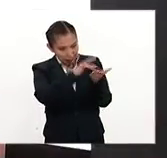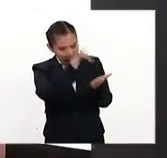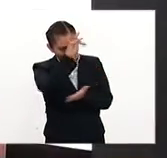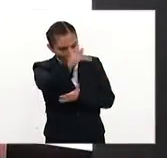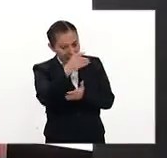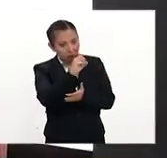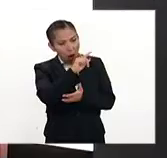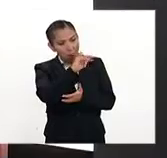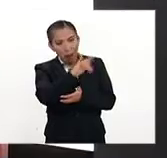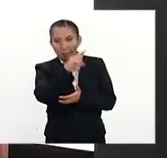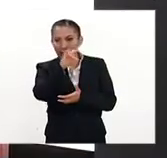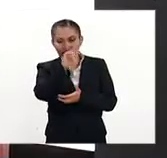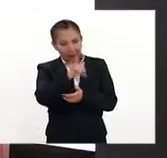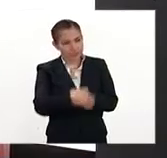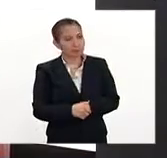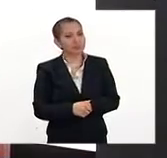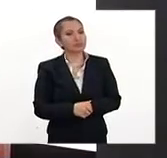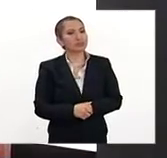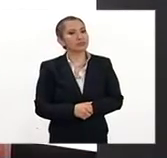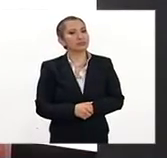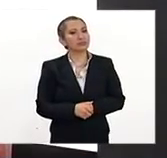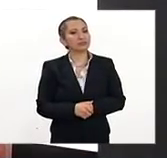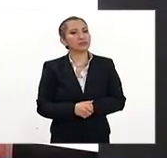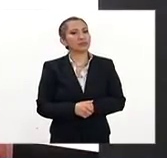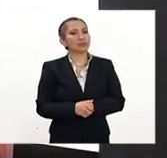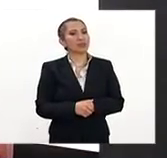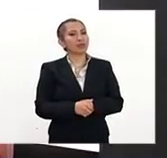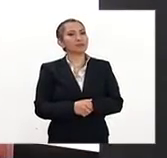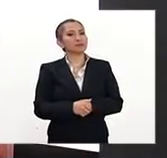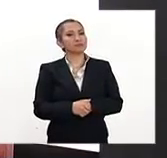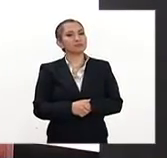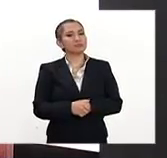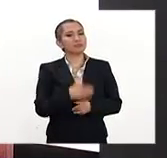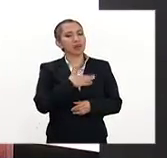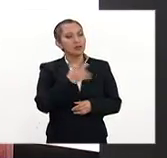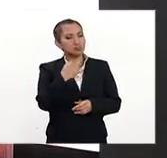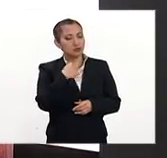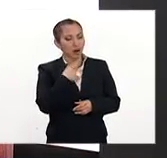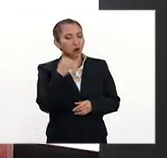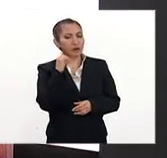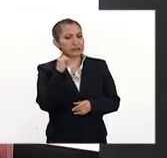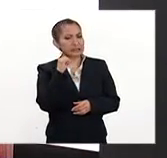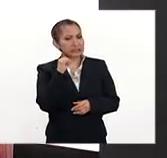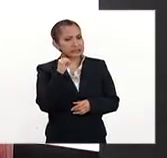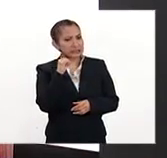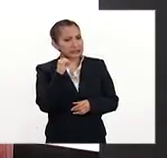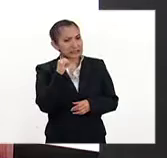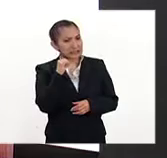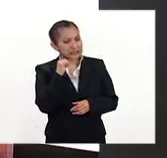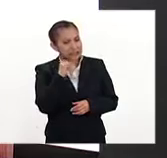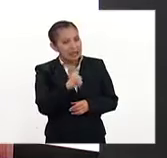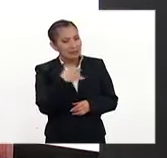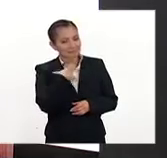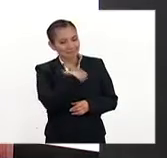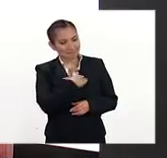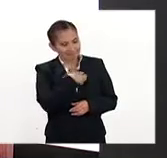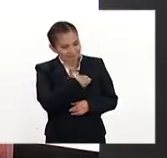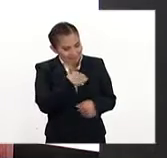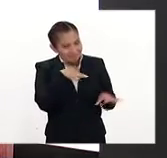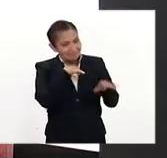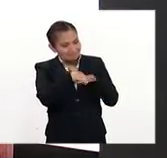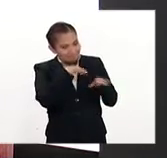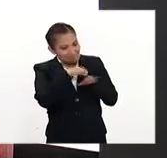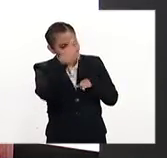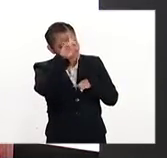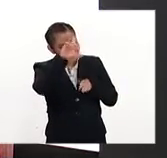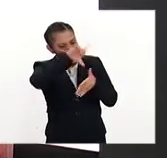gracias Omar, muchas gracias Pati. Bueno, yo sí estoy muy contenta de estar trabajando